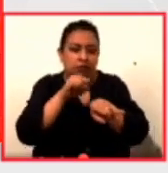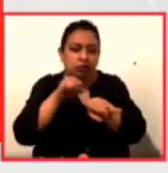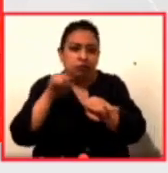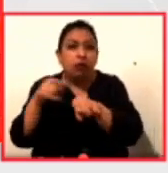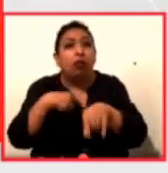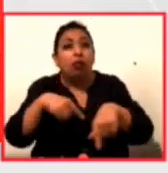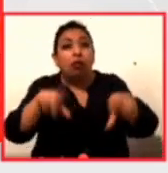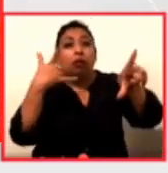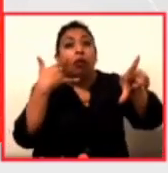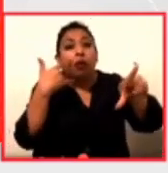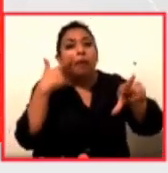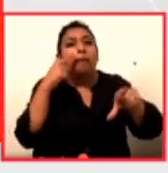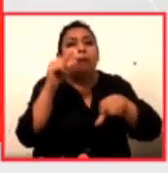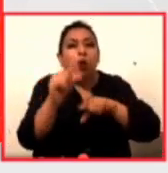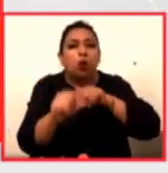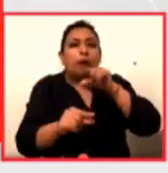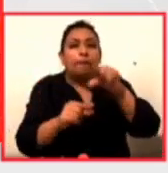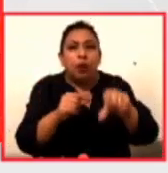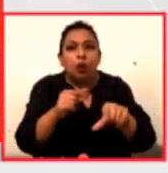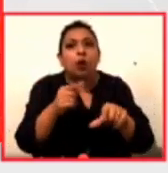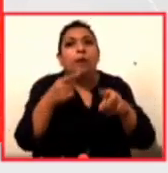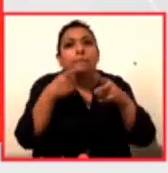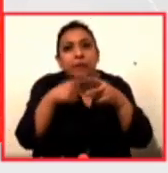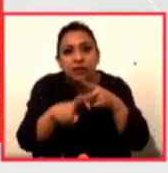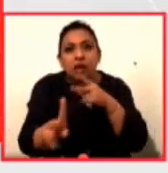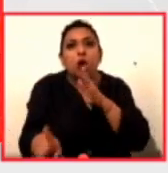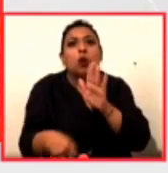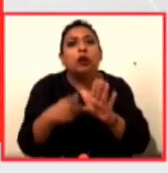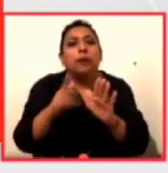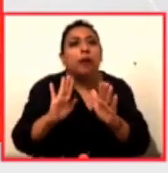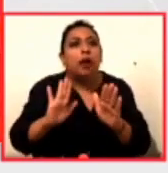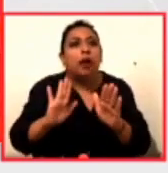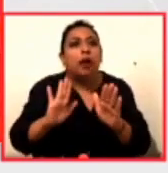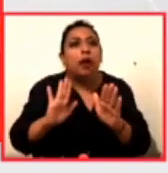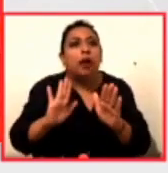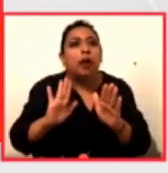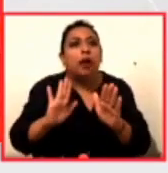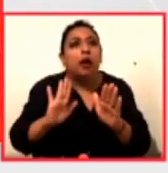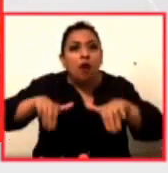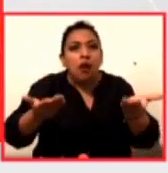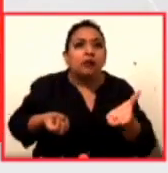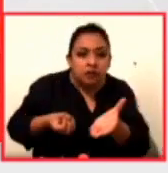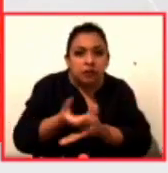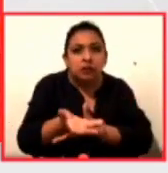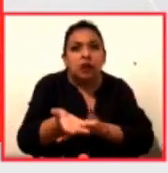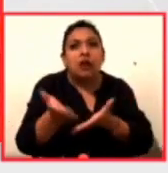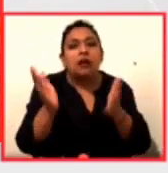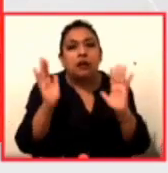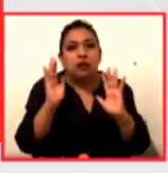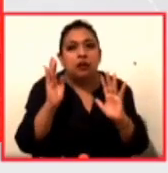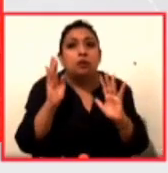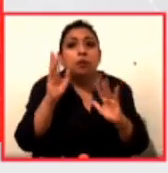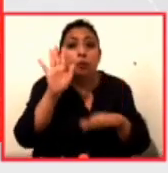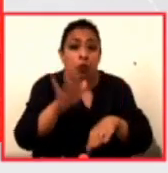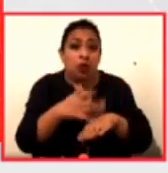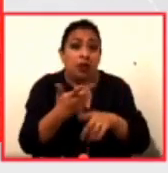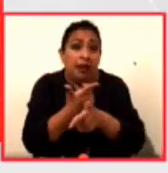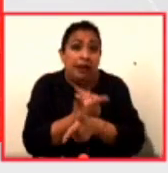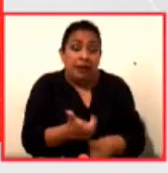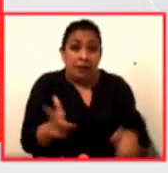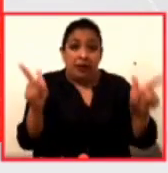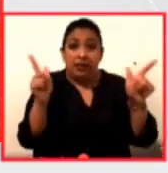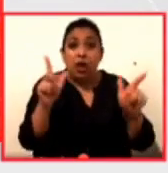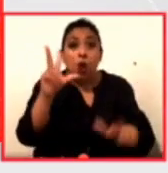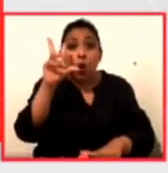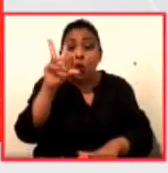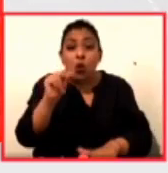poco a poco ir ocupando de nueva cuenta el espacio público porque de la libertad no solamente es de